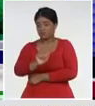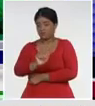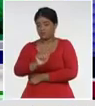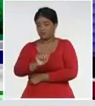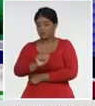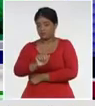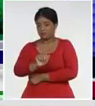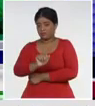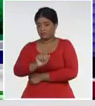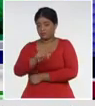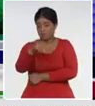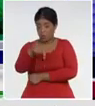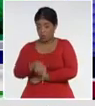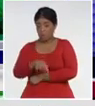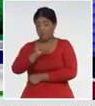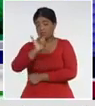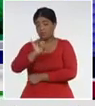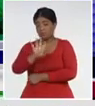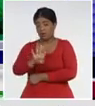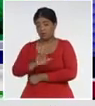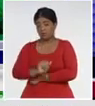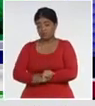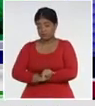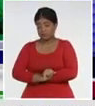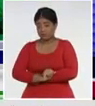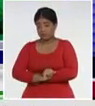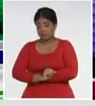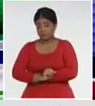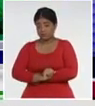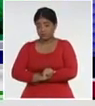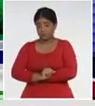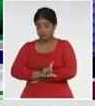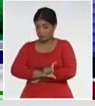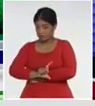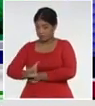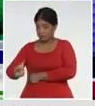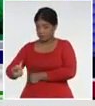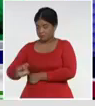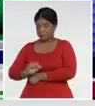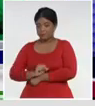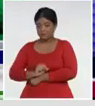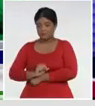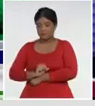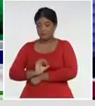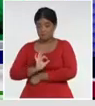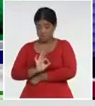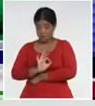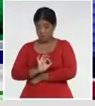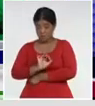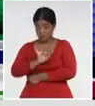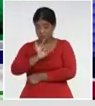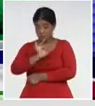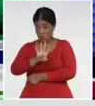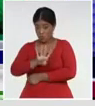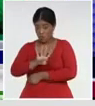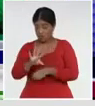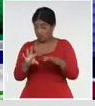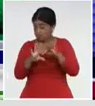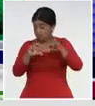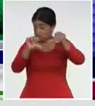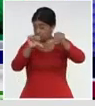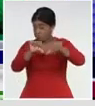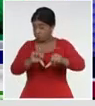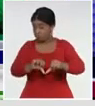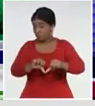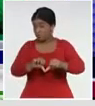de hoy, cuatro, que el día anterior, y de esos 74, una cifra, también elevada, de